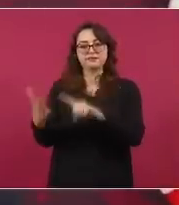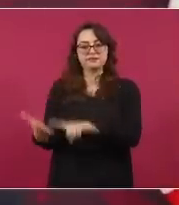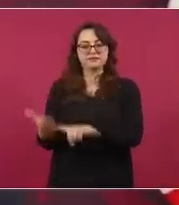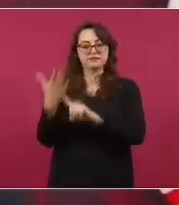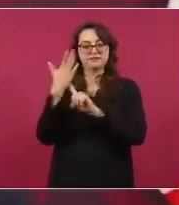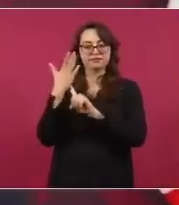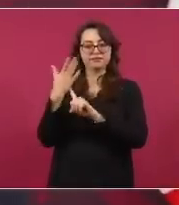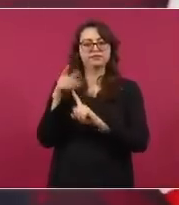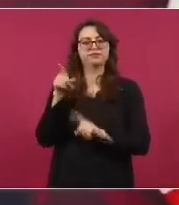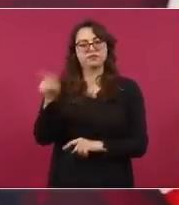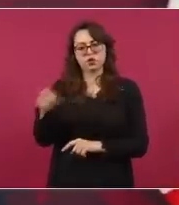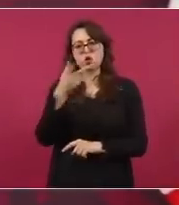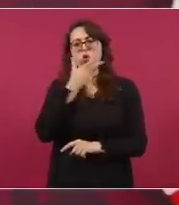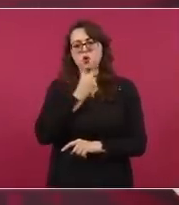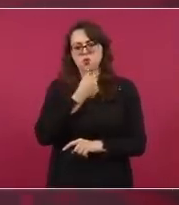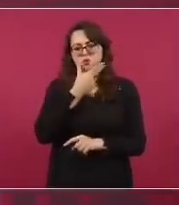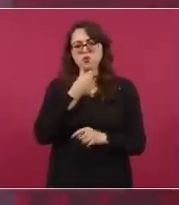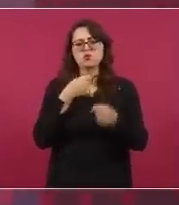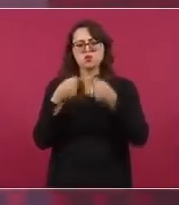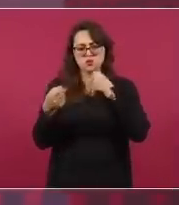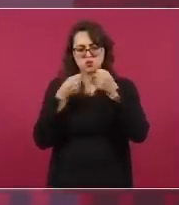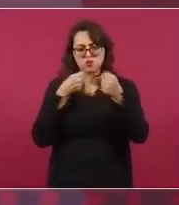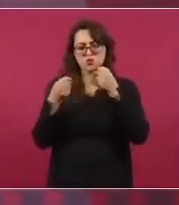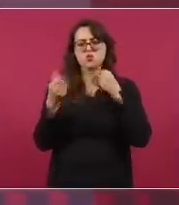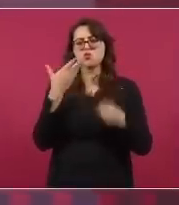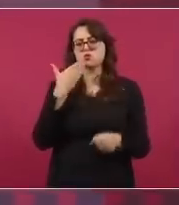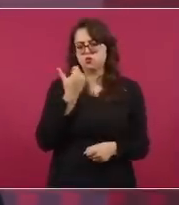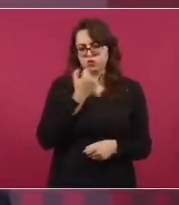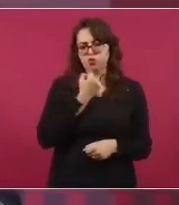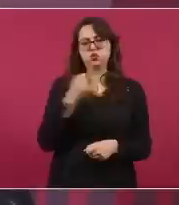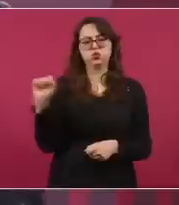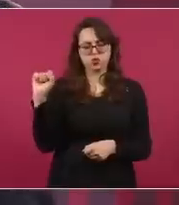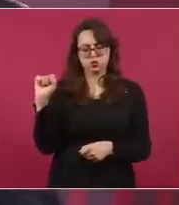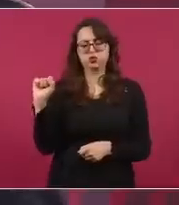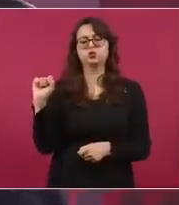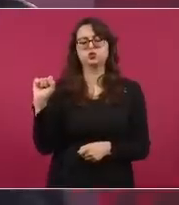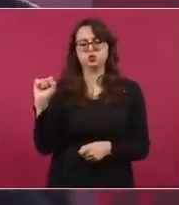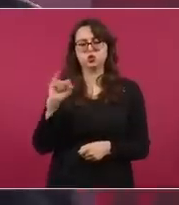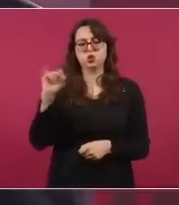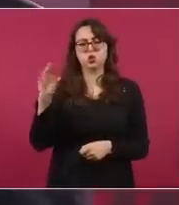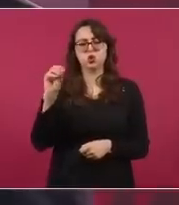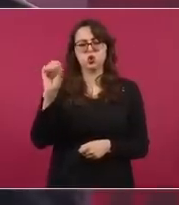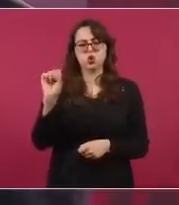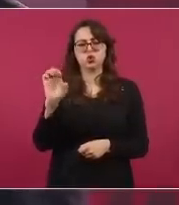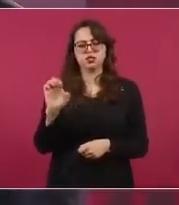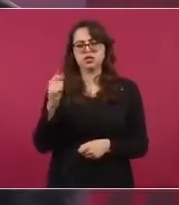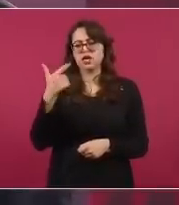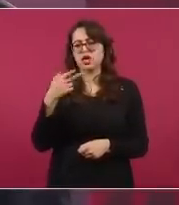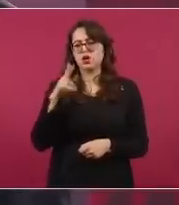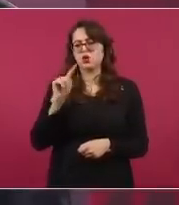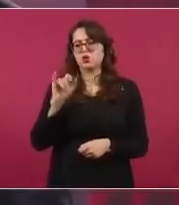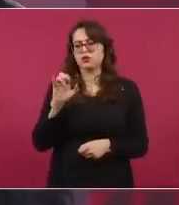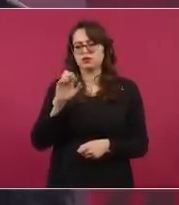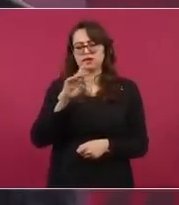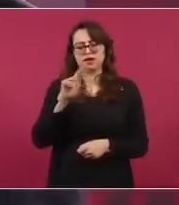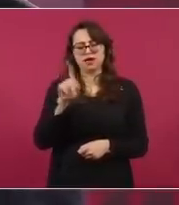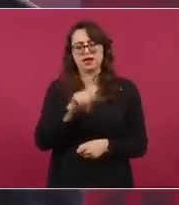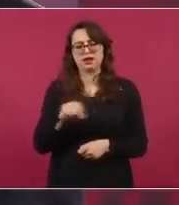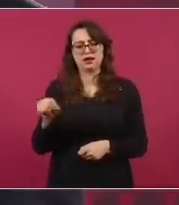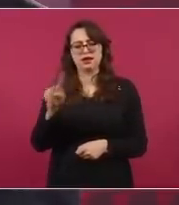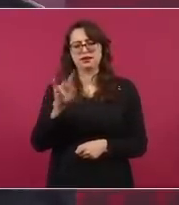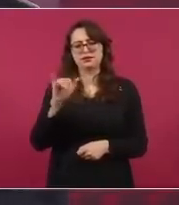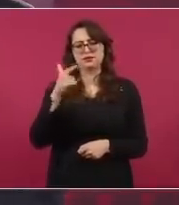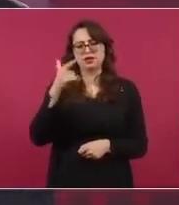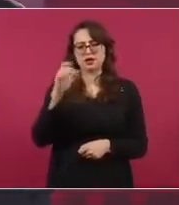gran periodista, José Gutiérrez Bidó, no lo vamos a olvidar, aunque está